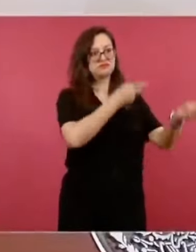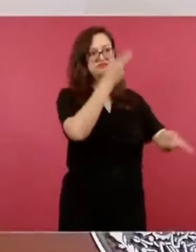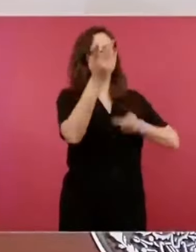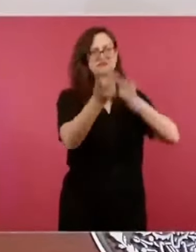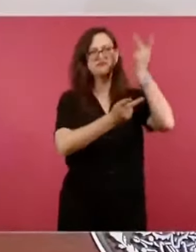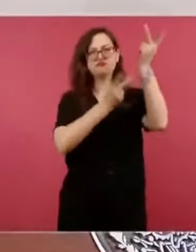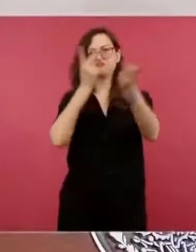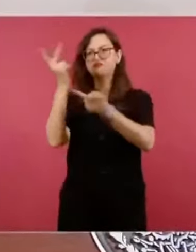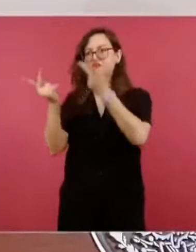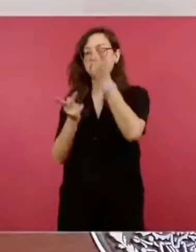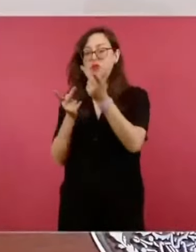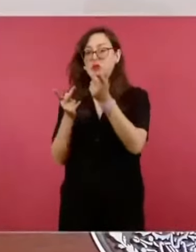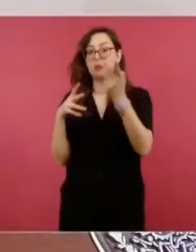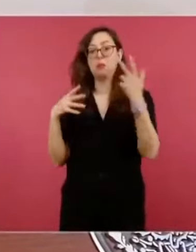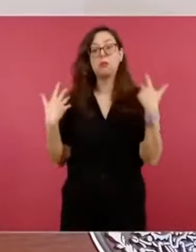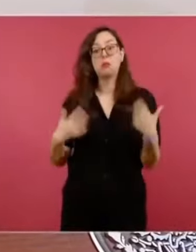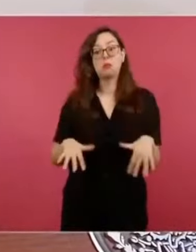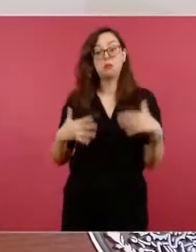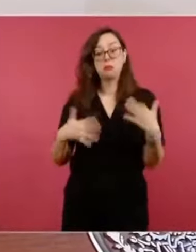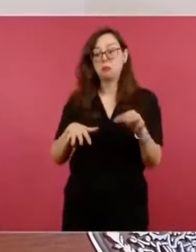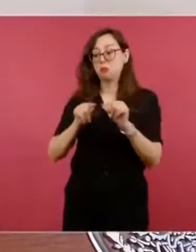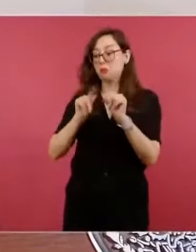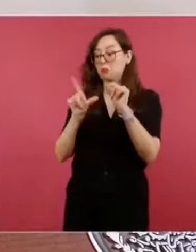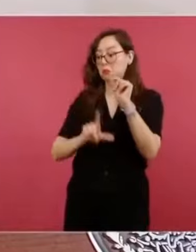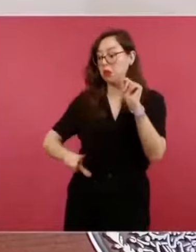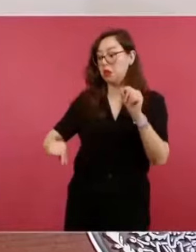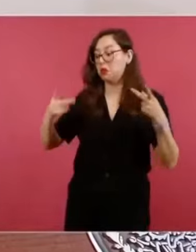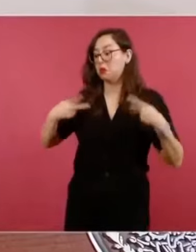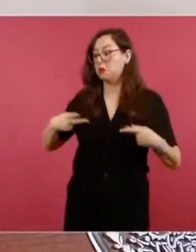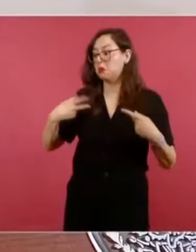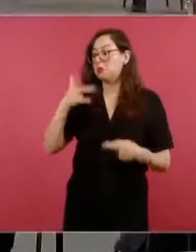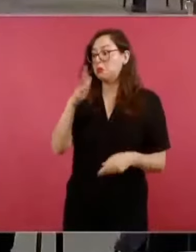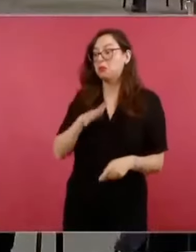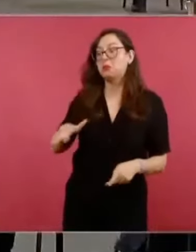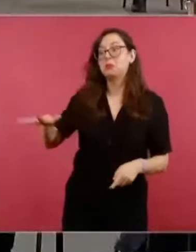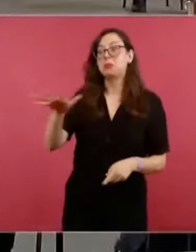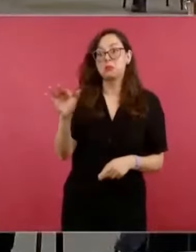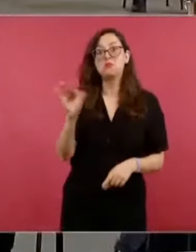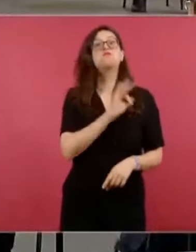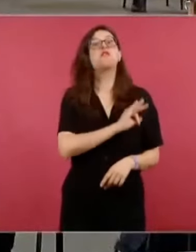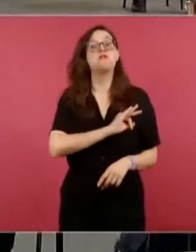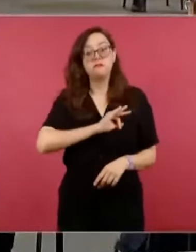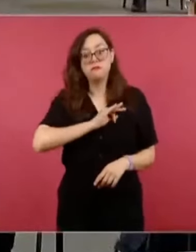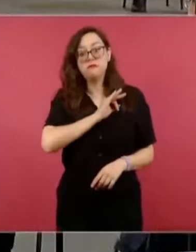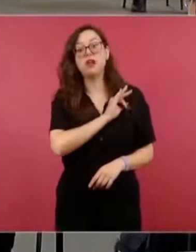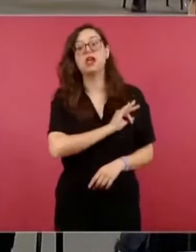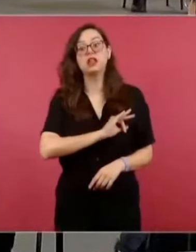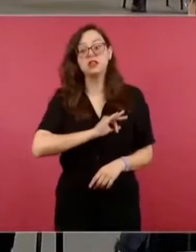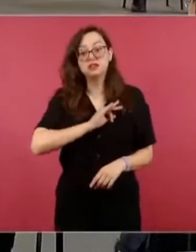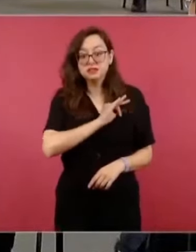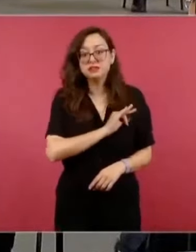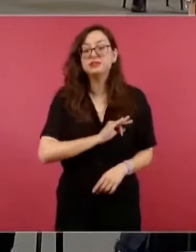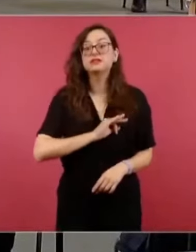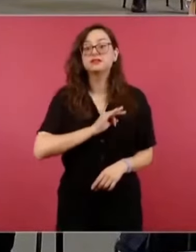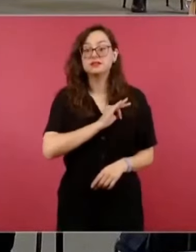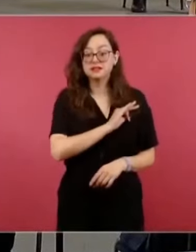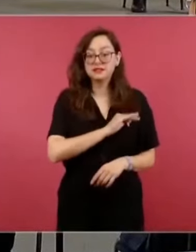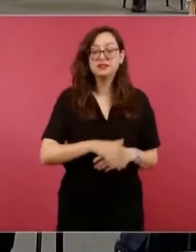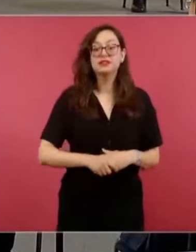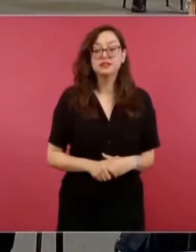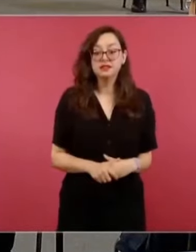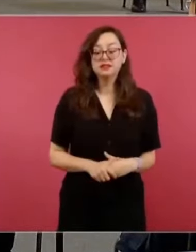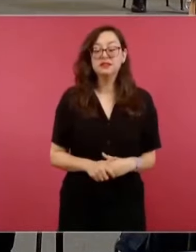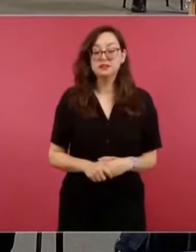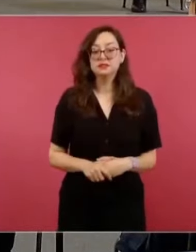molesta muchísimo que yo lo diga, pero es cierto. Y hay